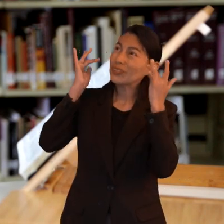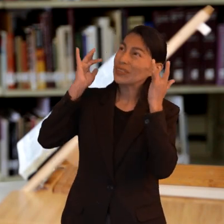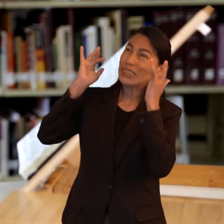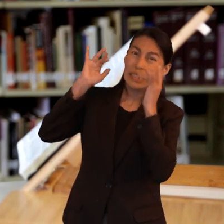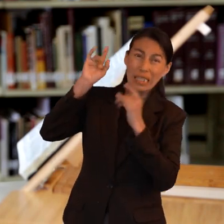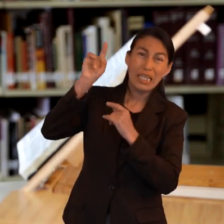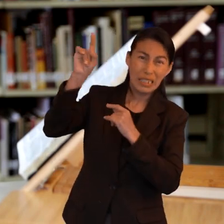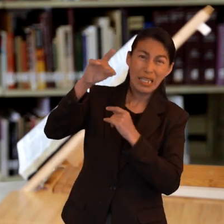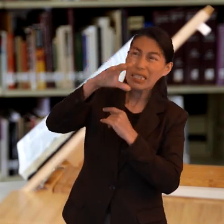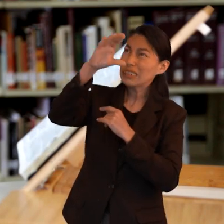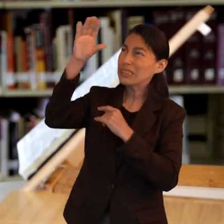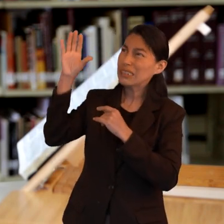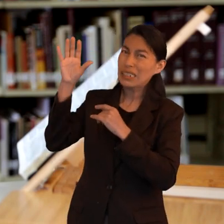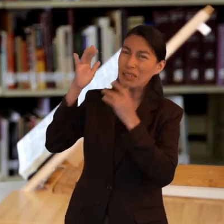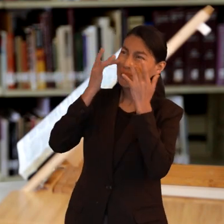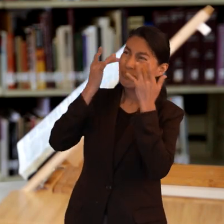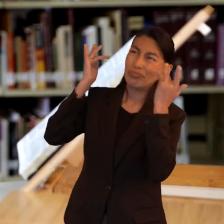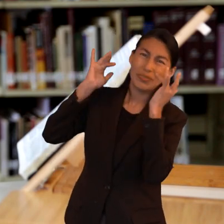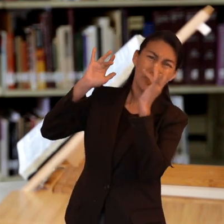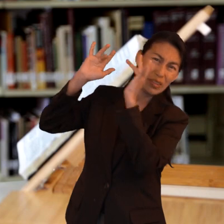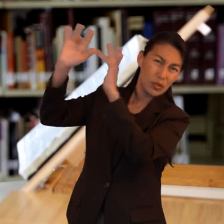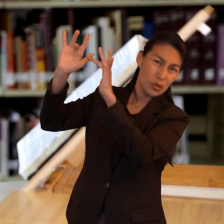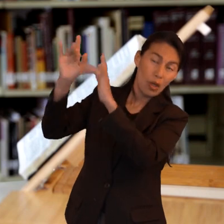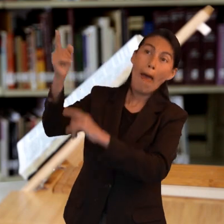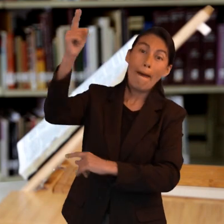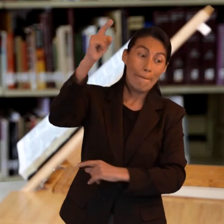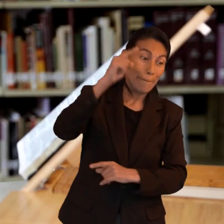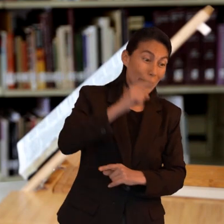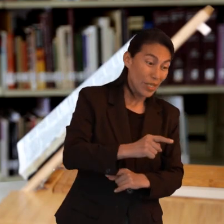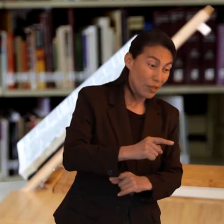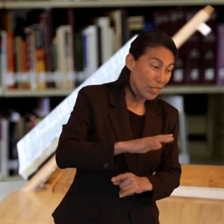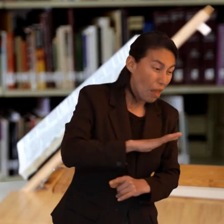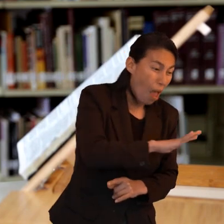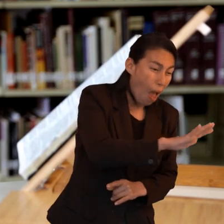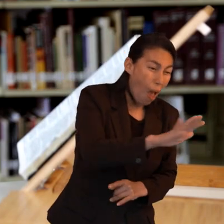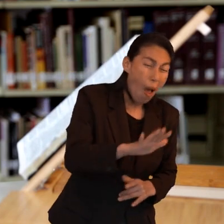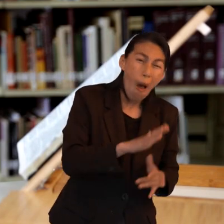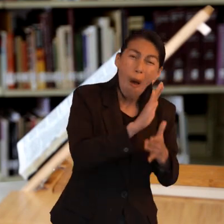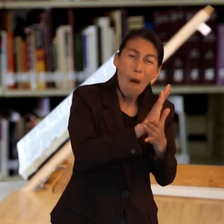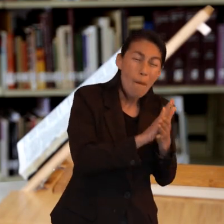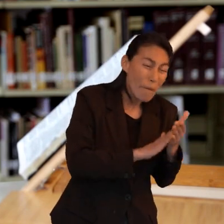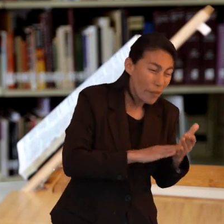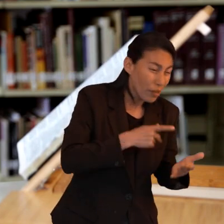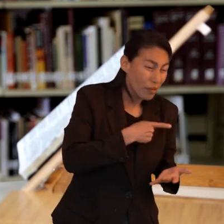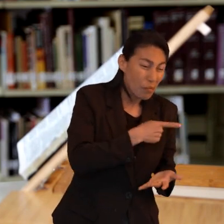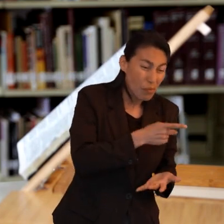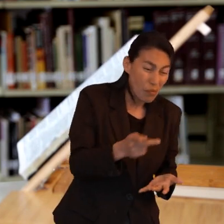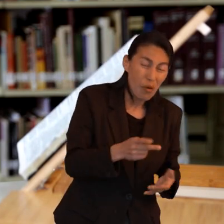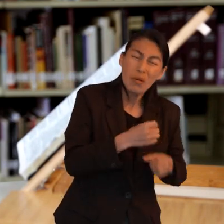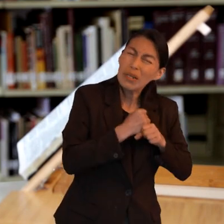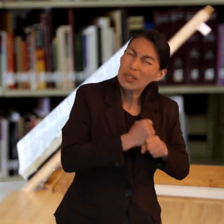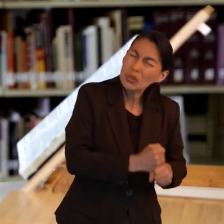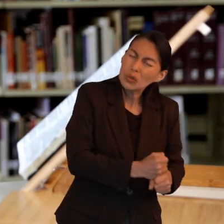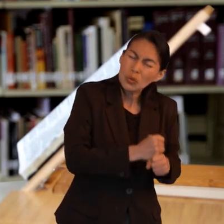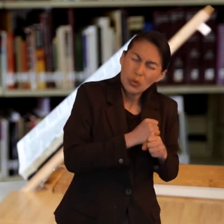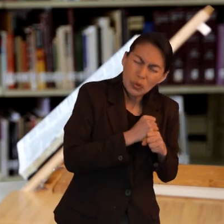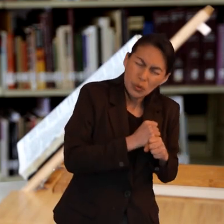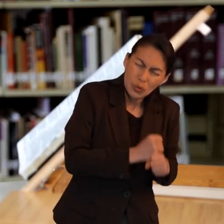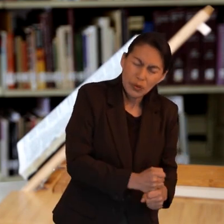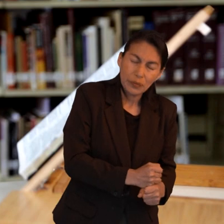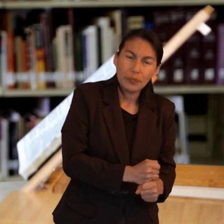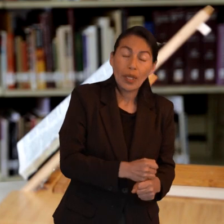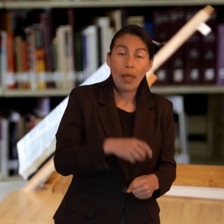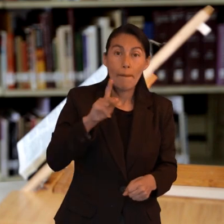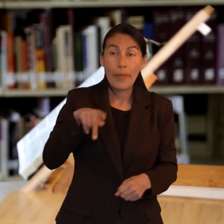de lado a renunciar a todo por nosotros él nunca pecó mantuvo la vista fija en la recompensa que